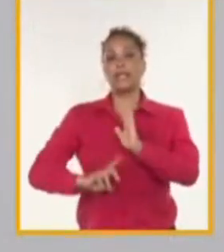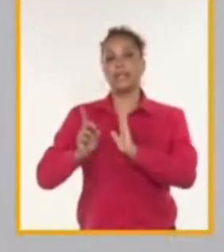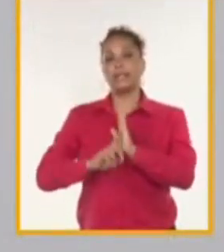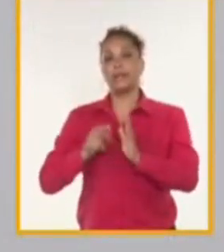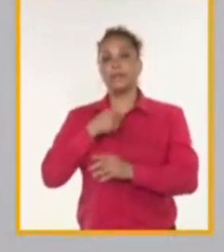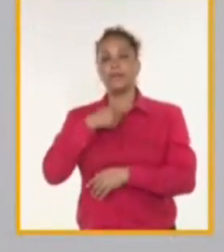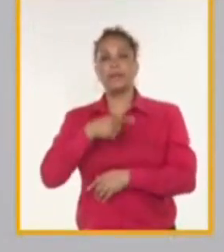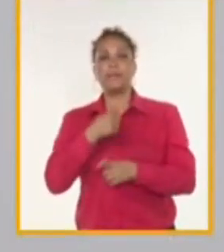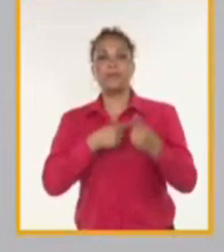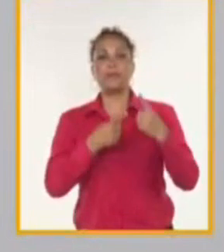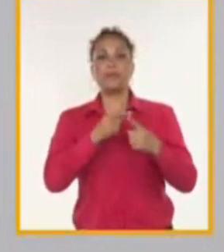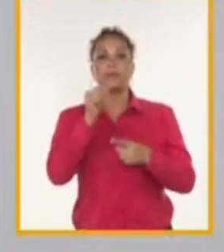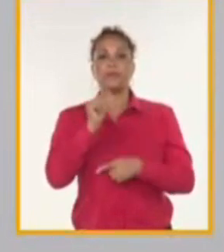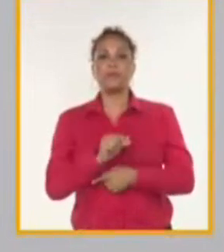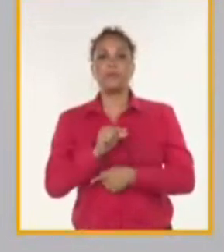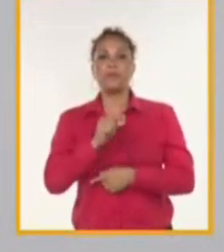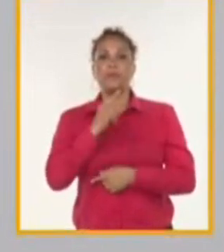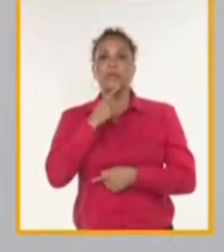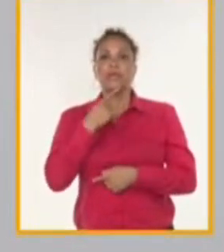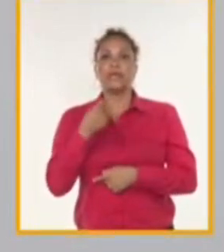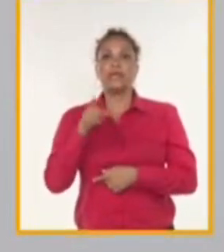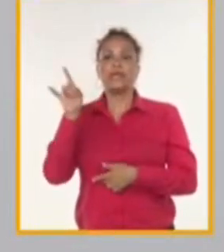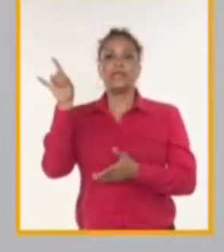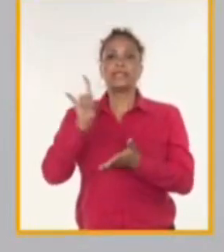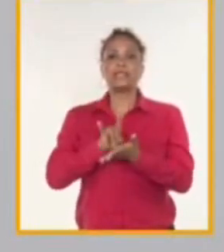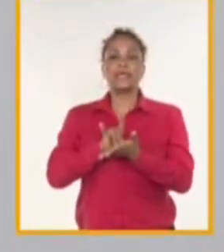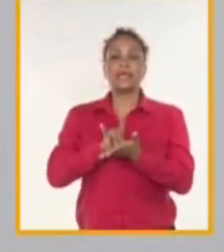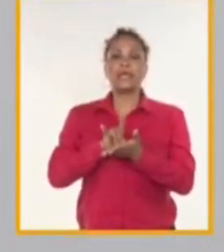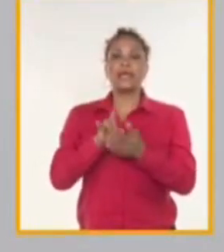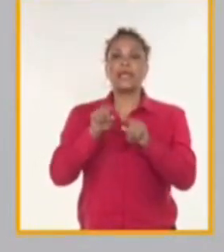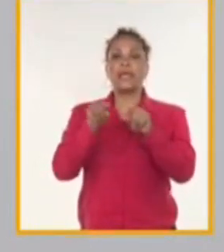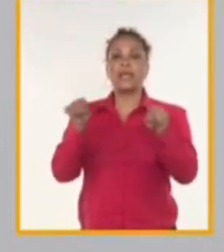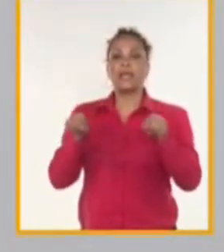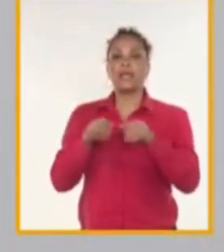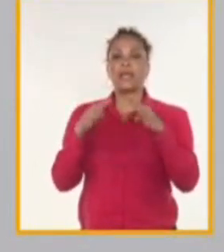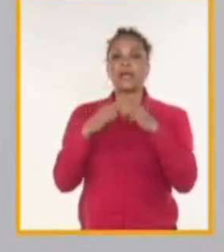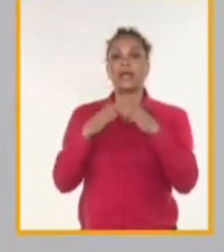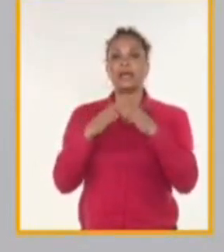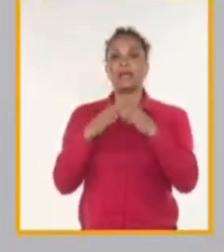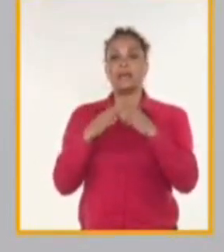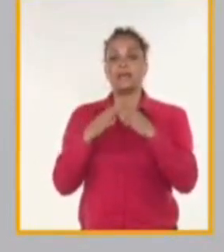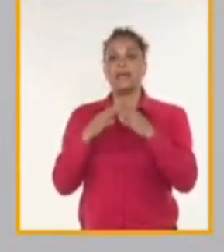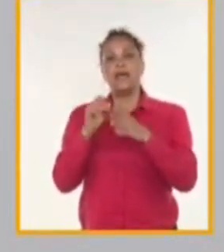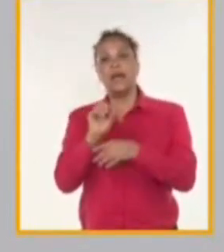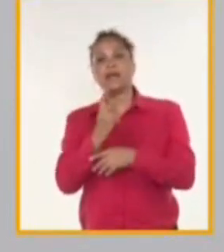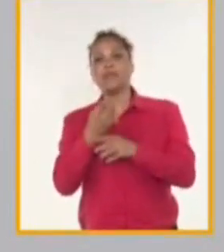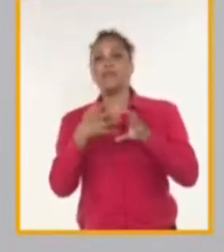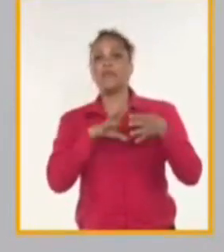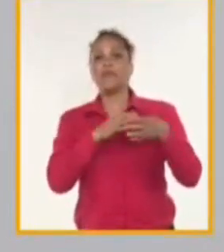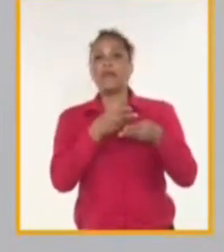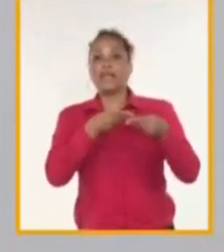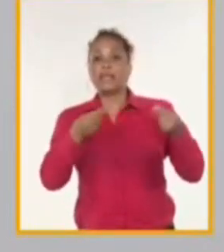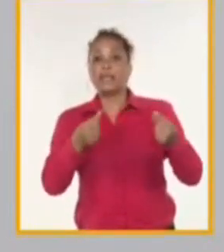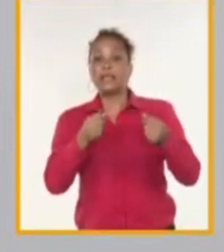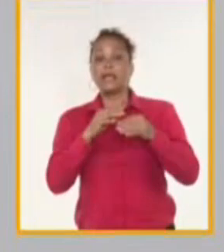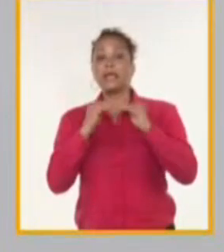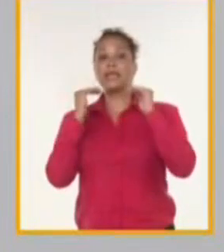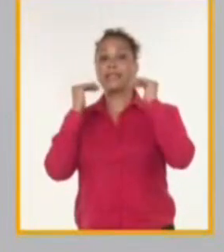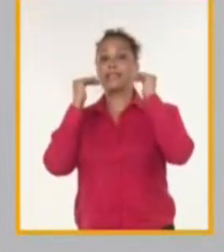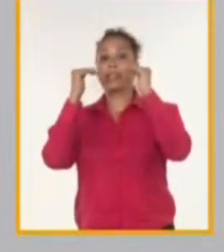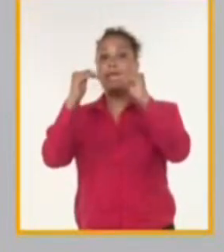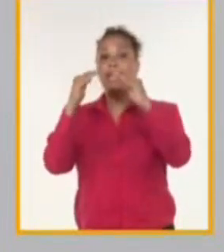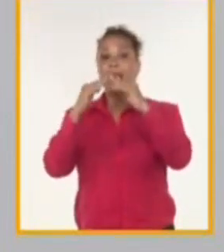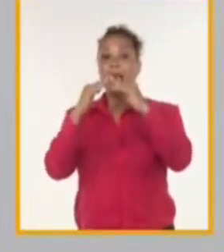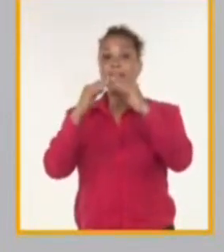decidido colocar encima de sus cubiertas porque hay dos variantes, sobre tierra y sobre cubiertas. Aquellos que han